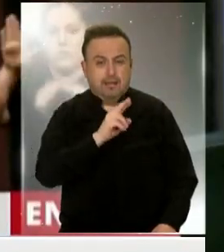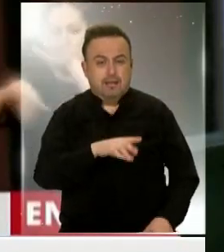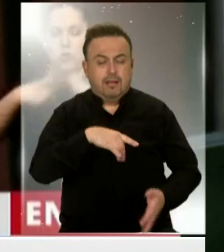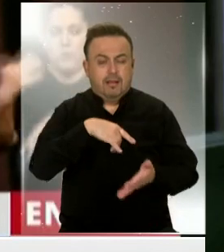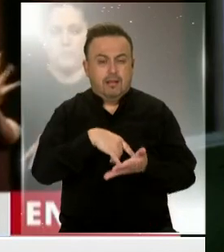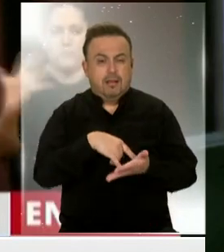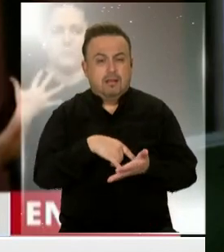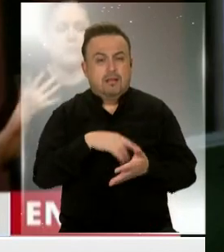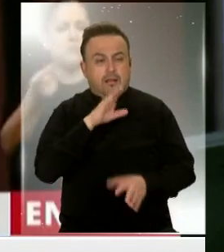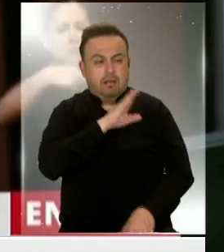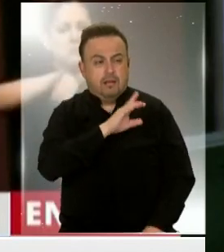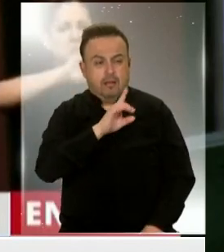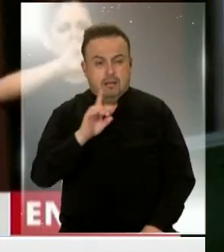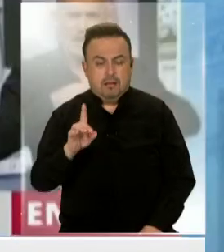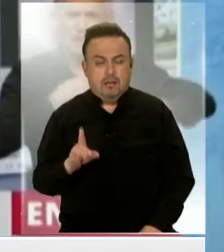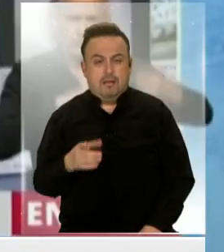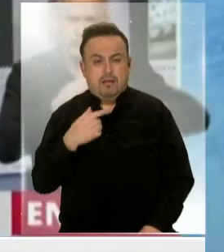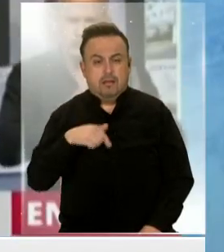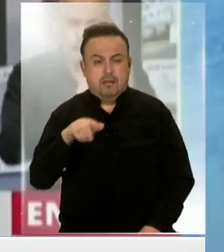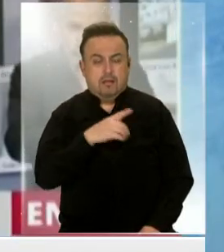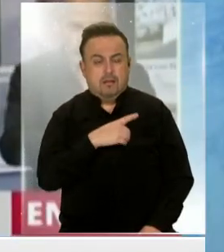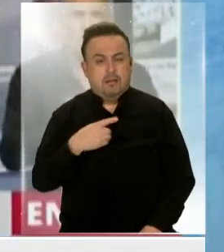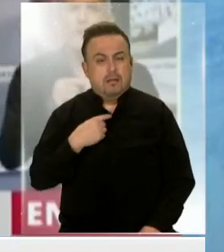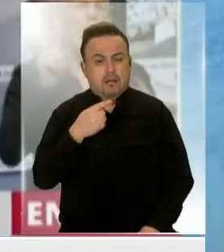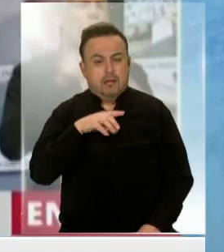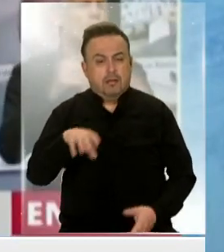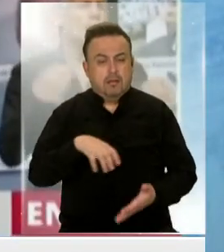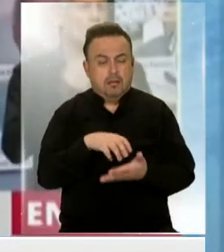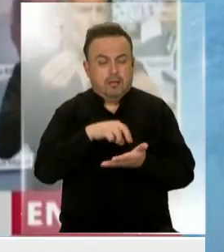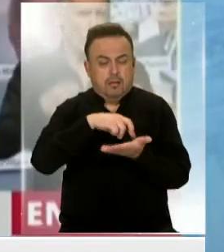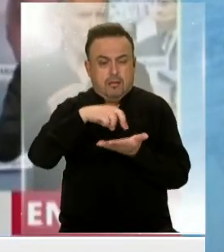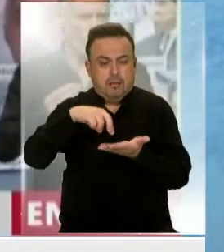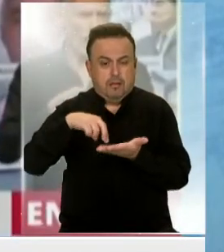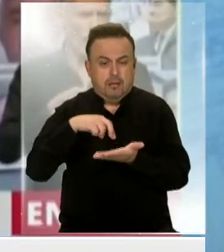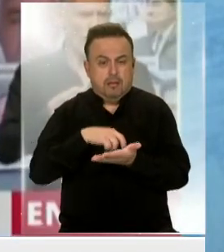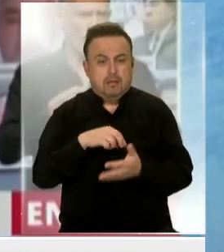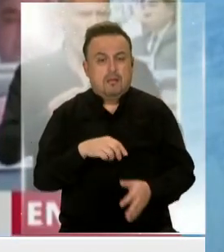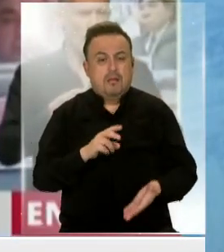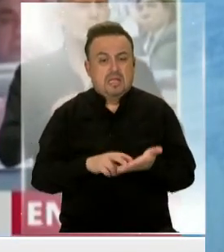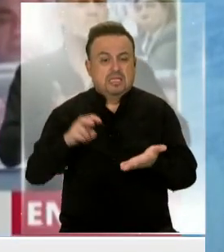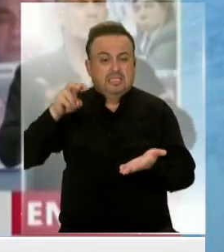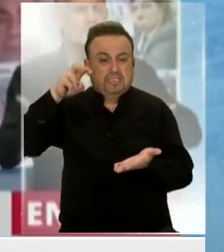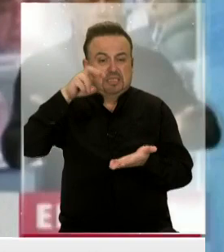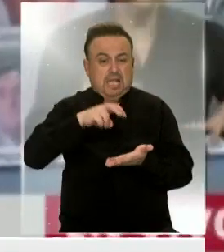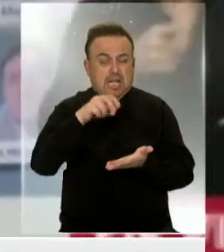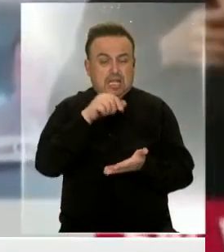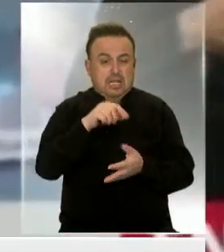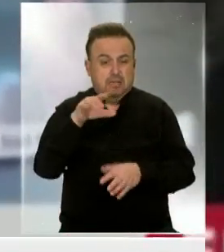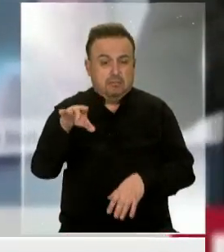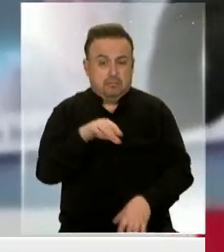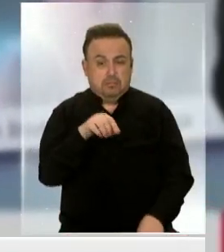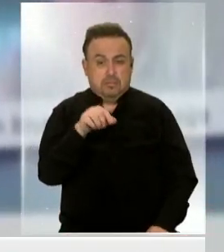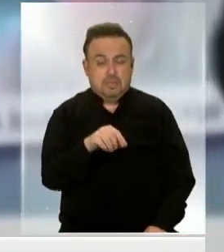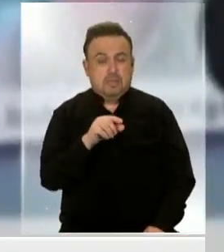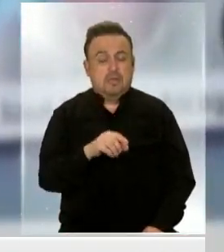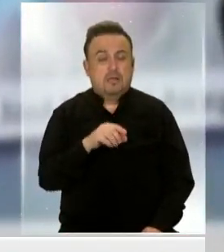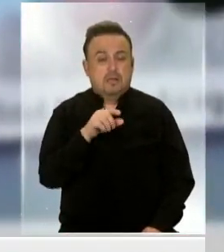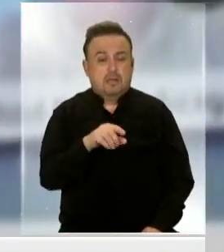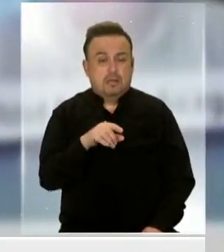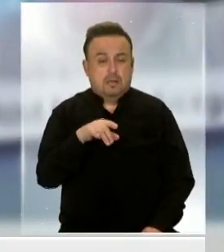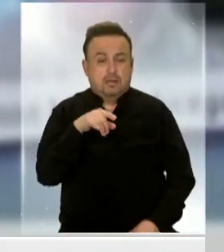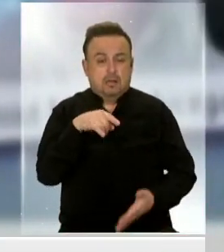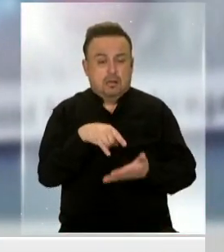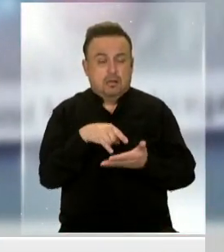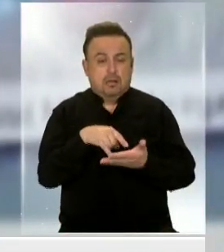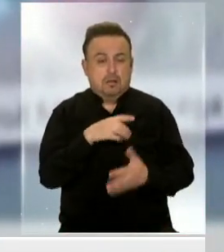Cámara, a sus pares, ni menos al pueblo de la provincia de Salta, que lo eligió. Según los medios trasandinos, la Cámara de Diputados va a